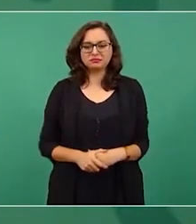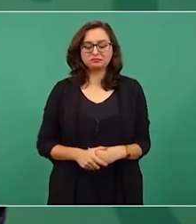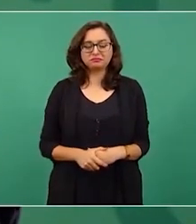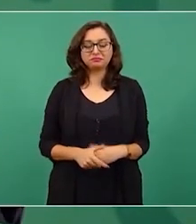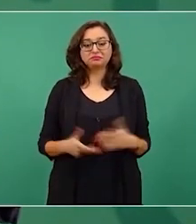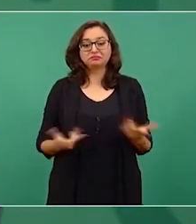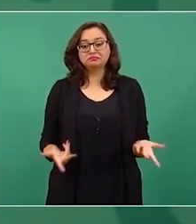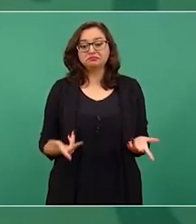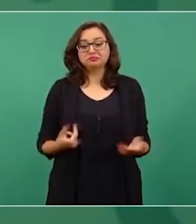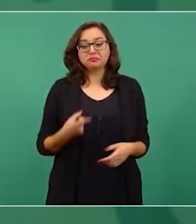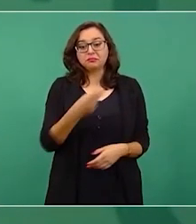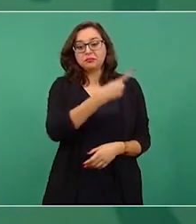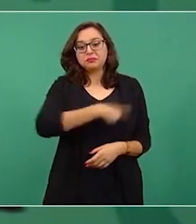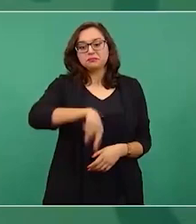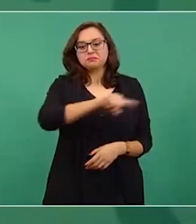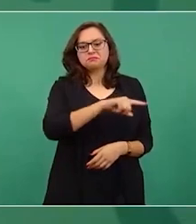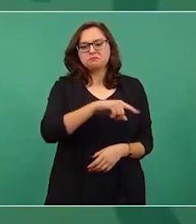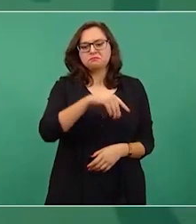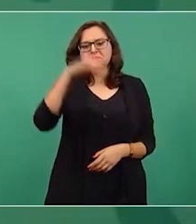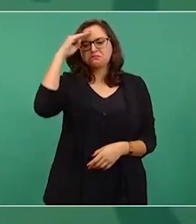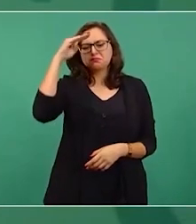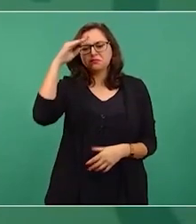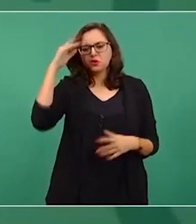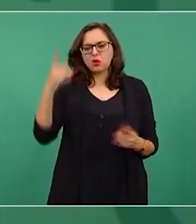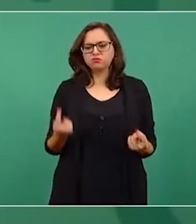contaban con toda la protección